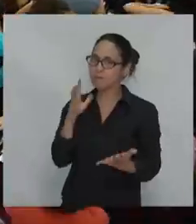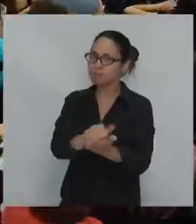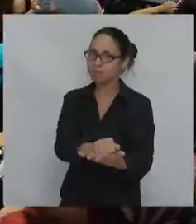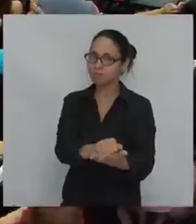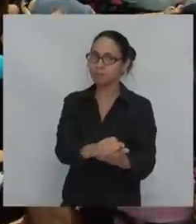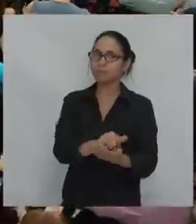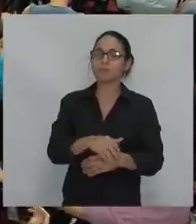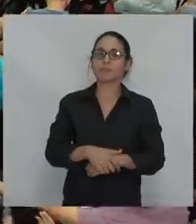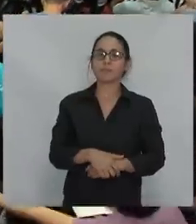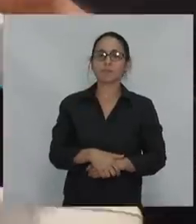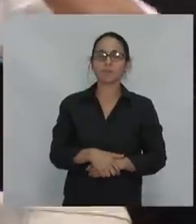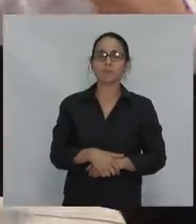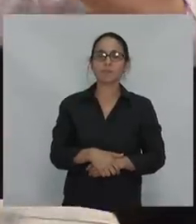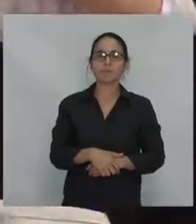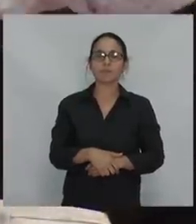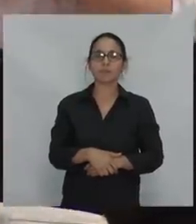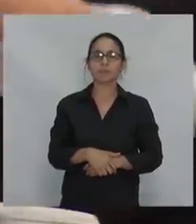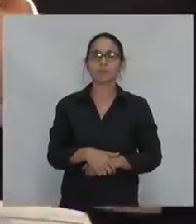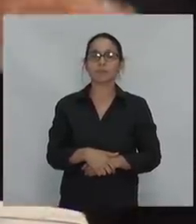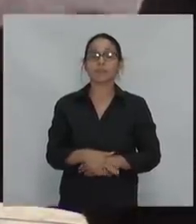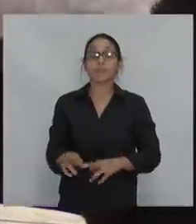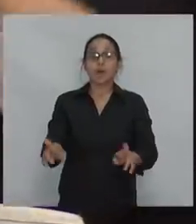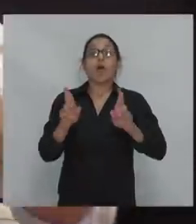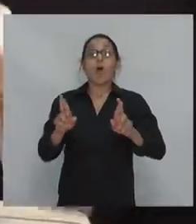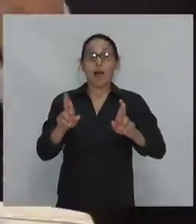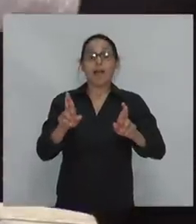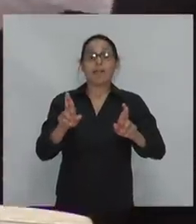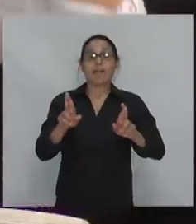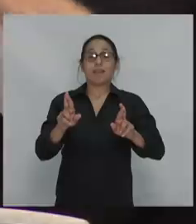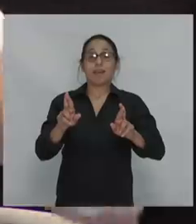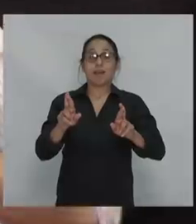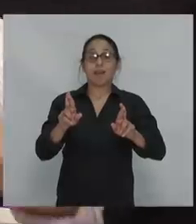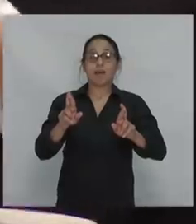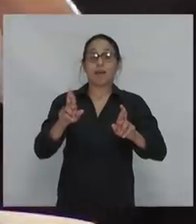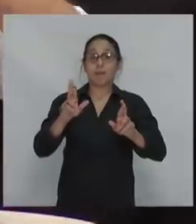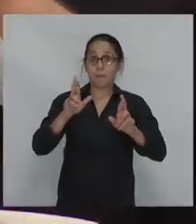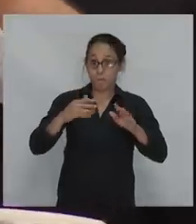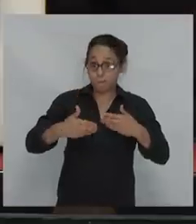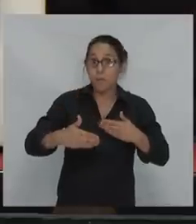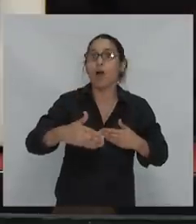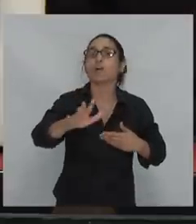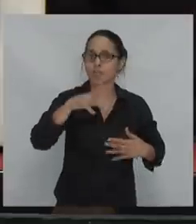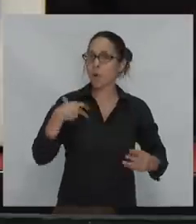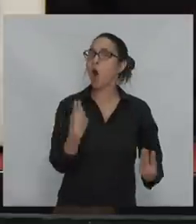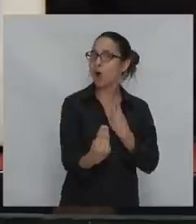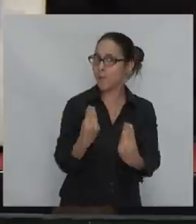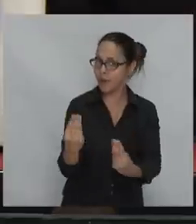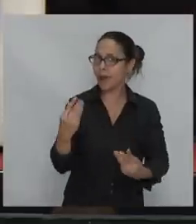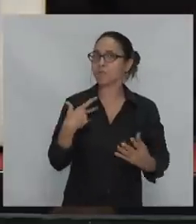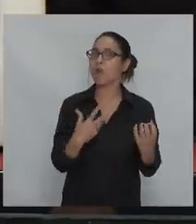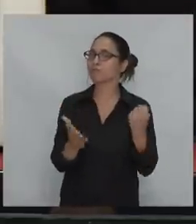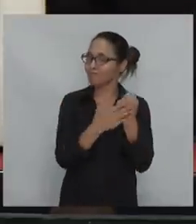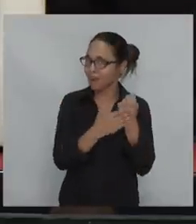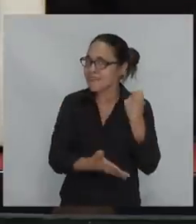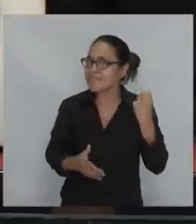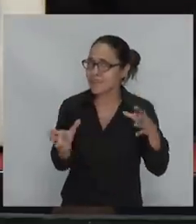Y esperemos que esta nueva oleada de gobiernos progresistas que vayan más